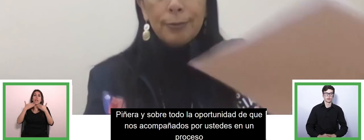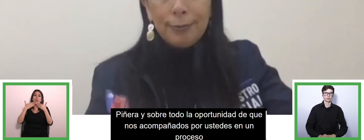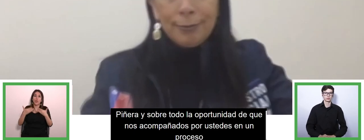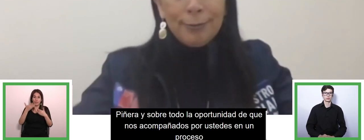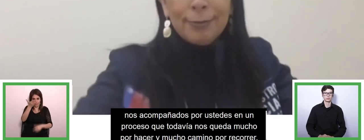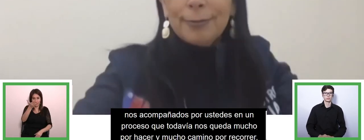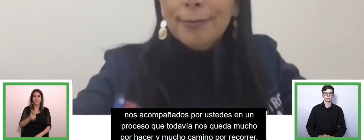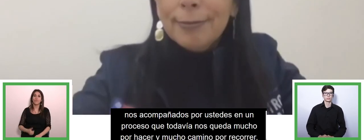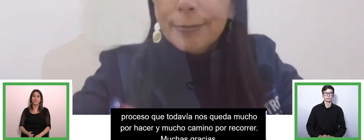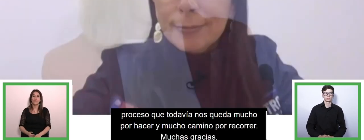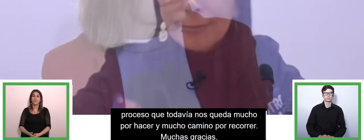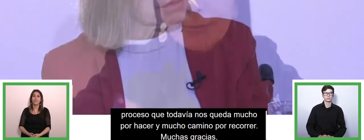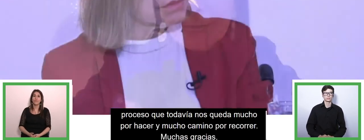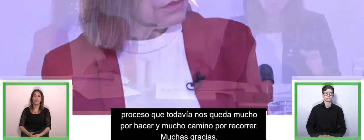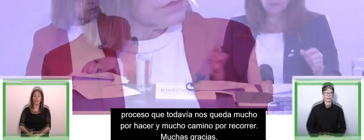bueno